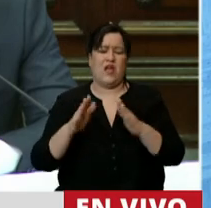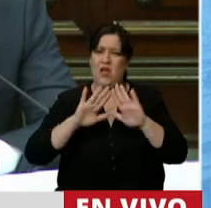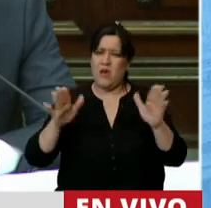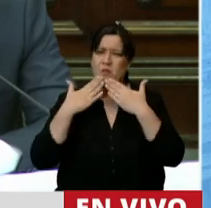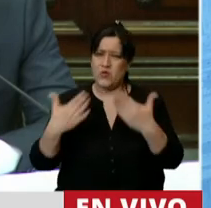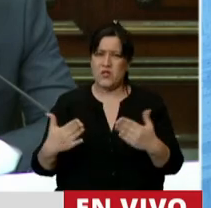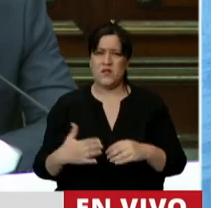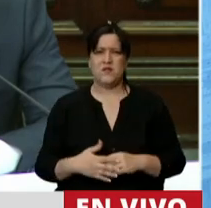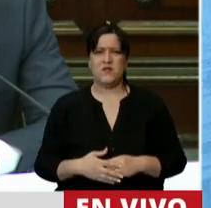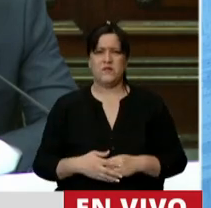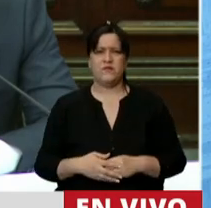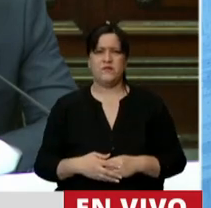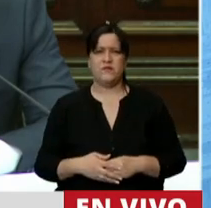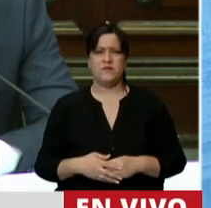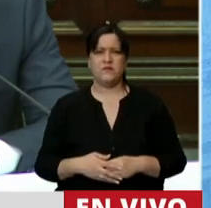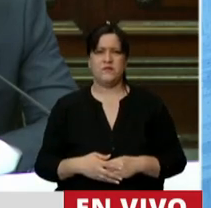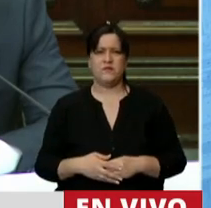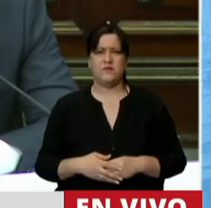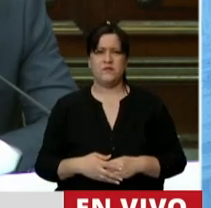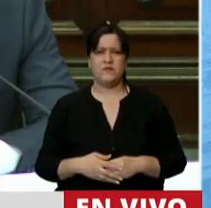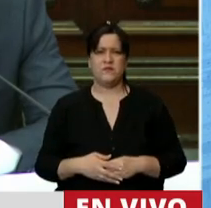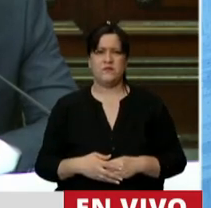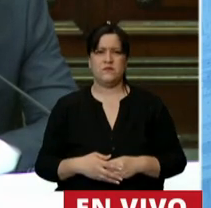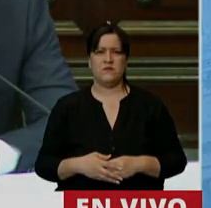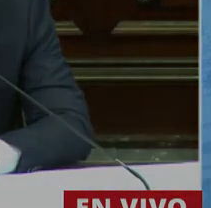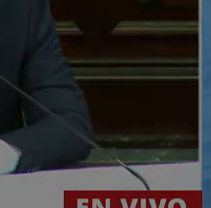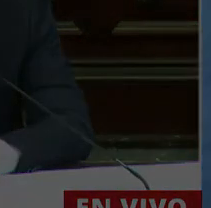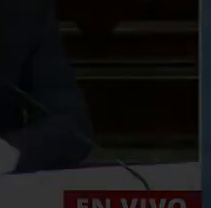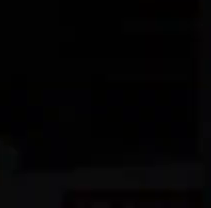gracias, presidente. Gracias, diputado Mario Negri. Y...